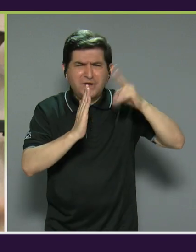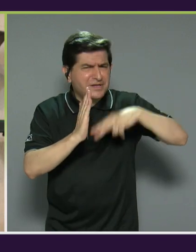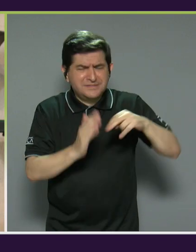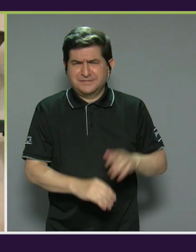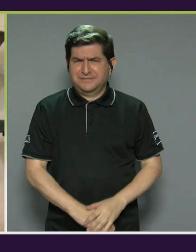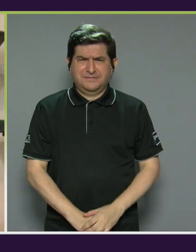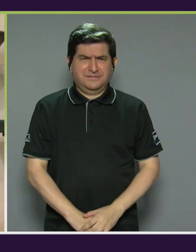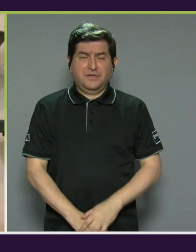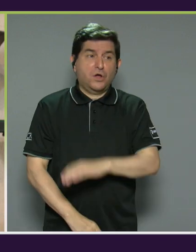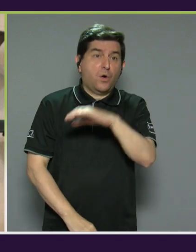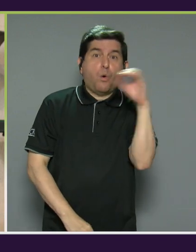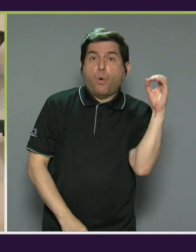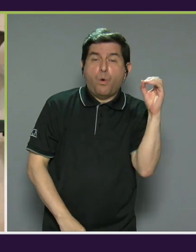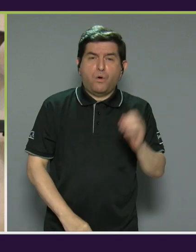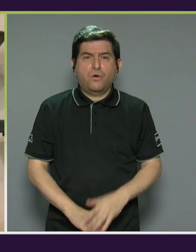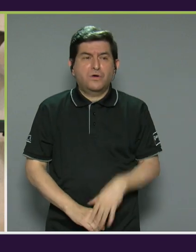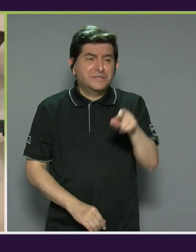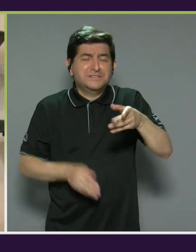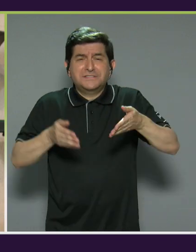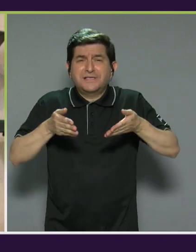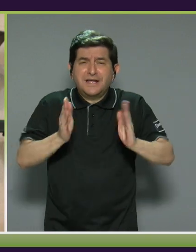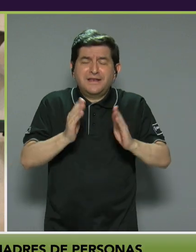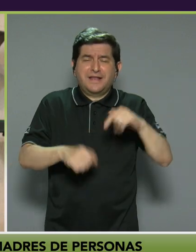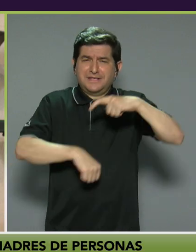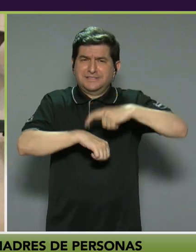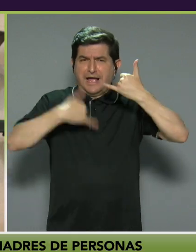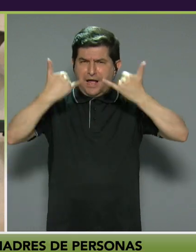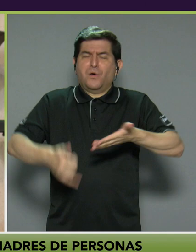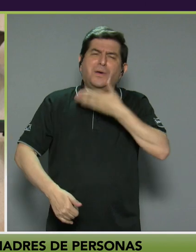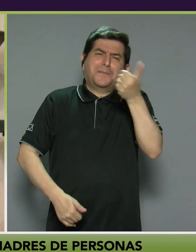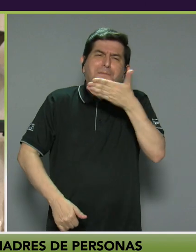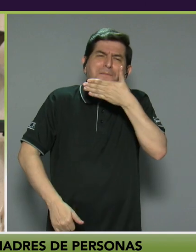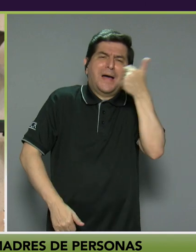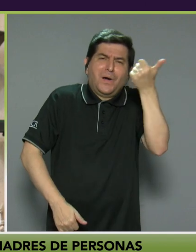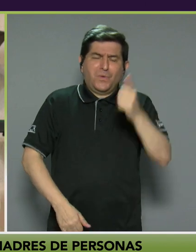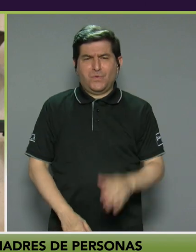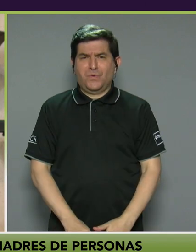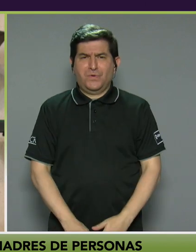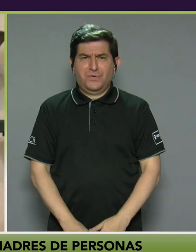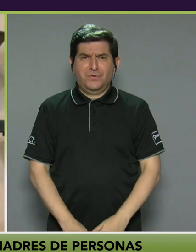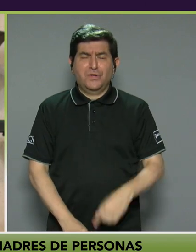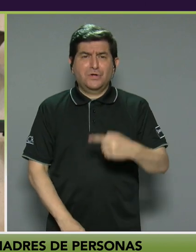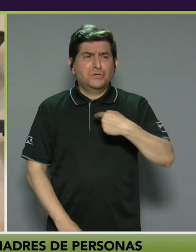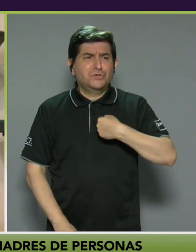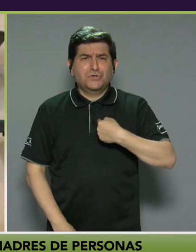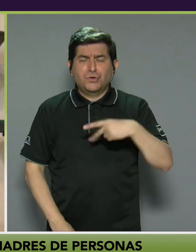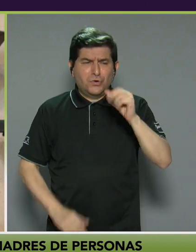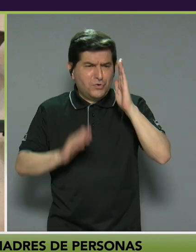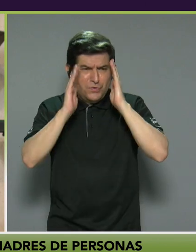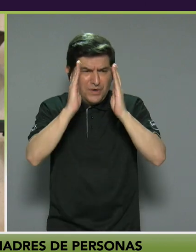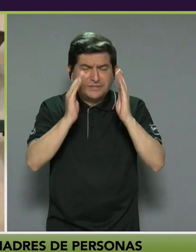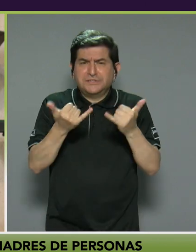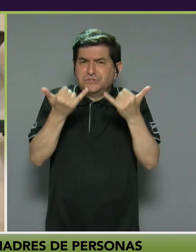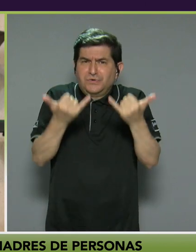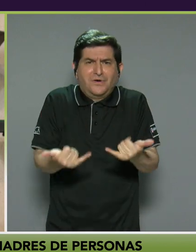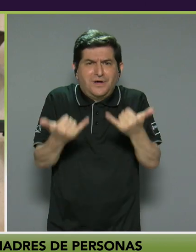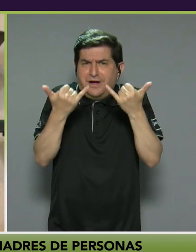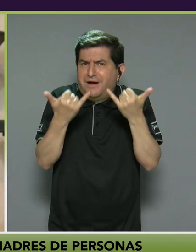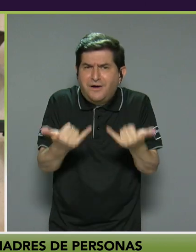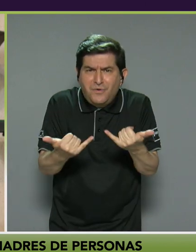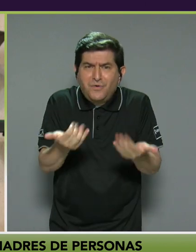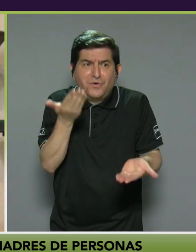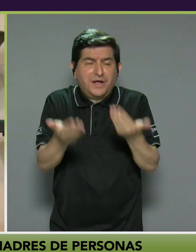hubiera nacido en esta época hubiera sido mejor que yo? ¿Por qué no estoy dedicándole un hoy? ¿Por qué no estoy